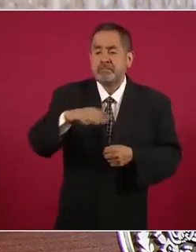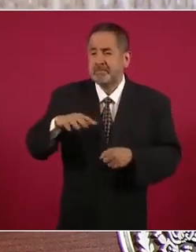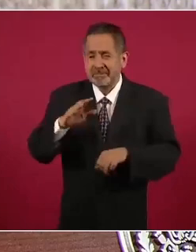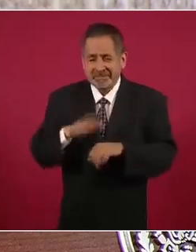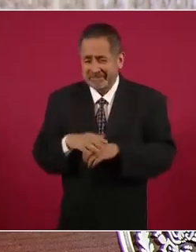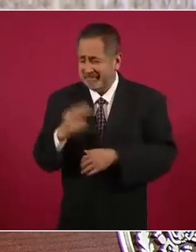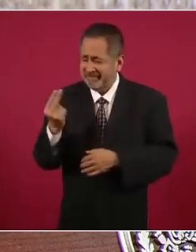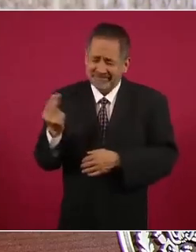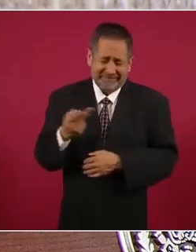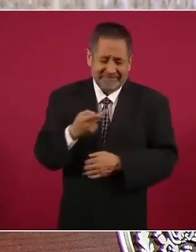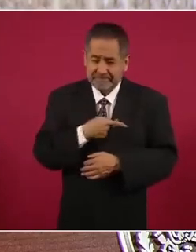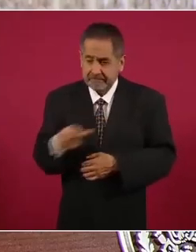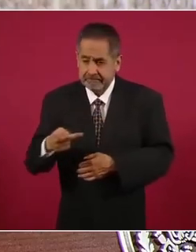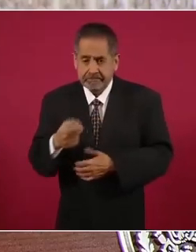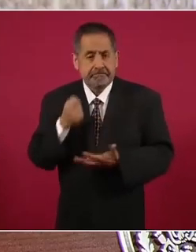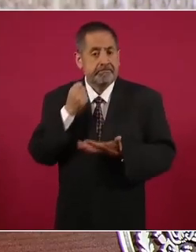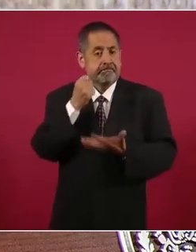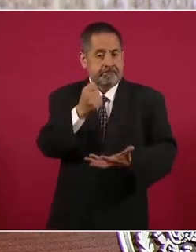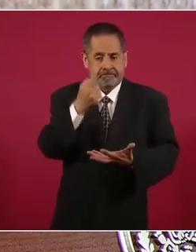más necesitados.